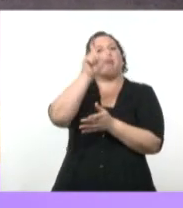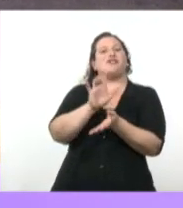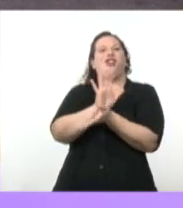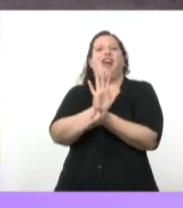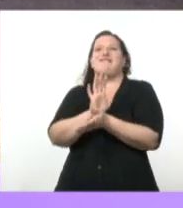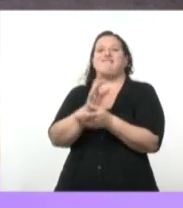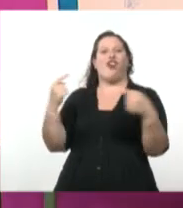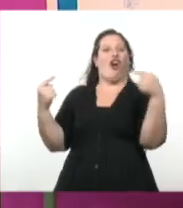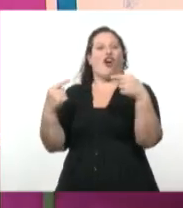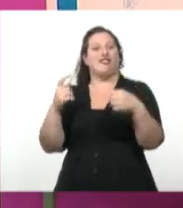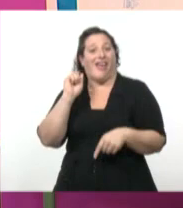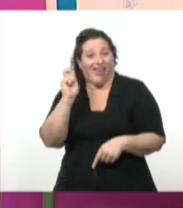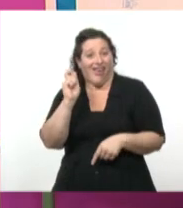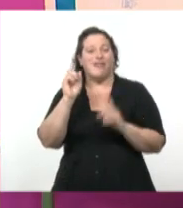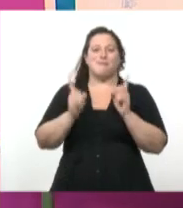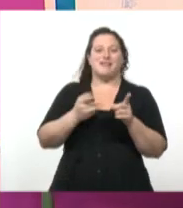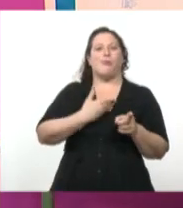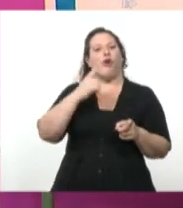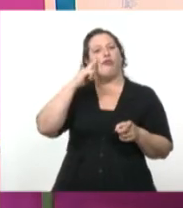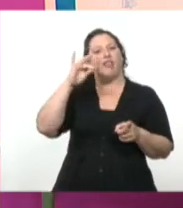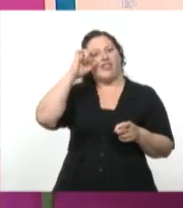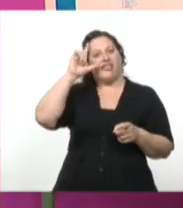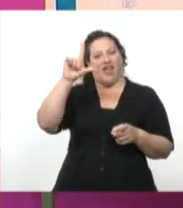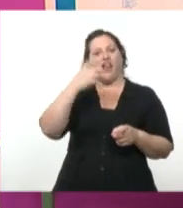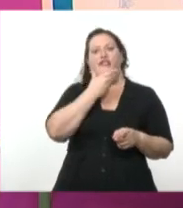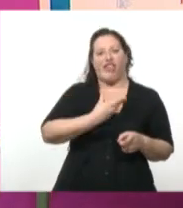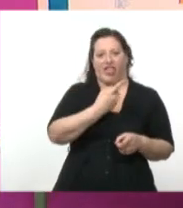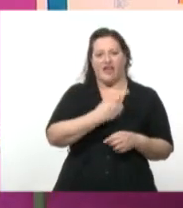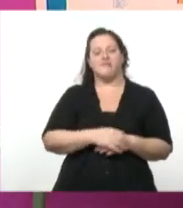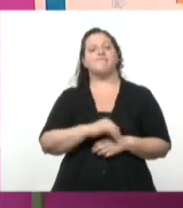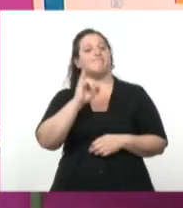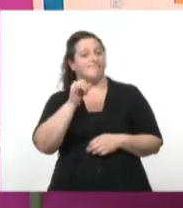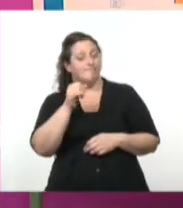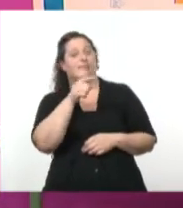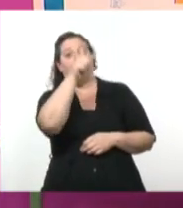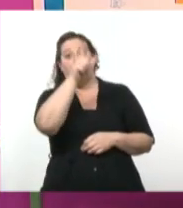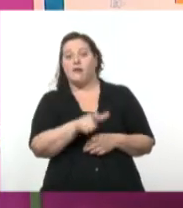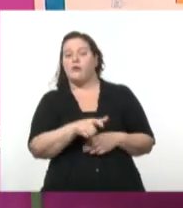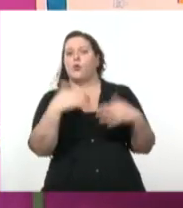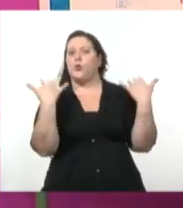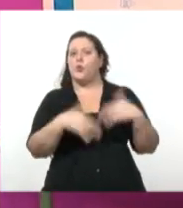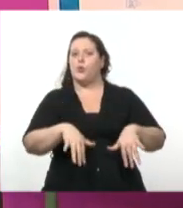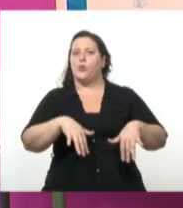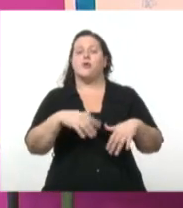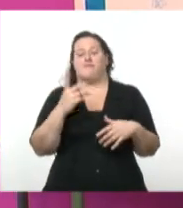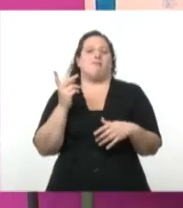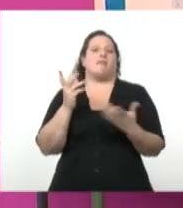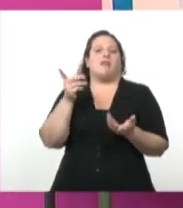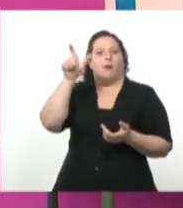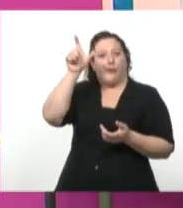Fidel Castro. Fidel Castro Ruz, sí, la verdad que sí. Es un personaje bastante polémico, Fulgencio Batista.